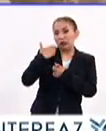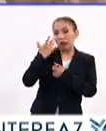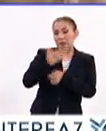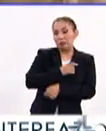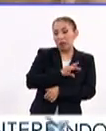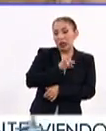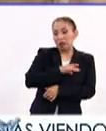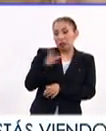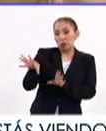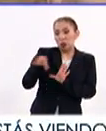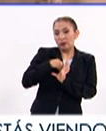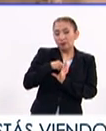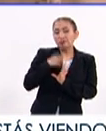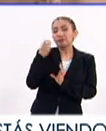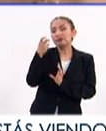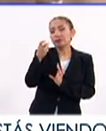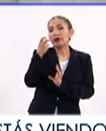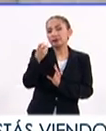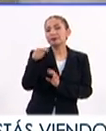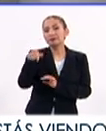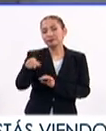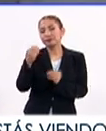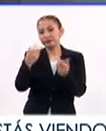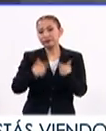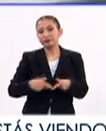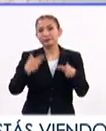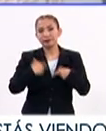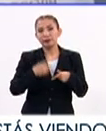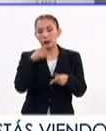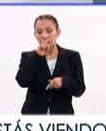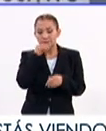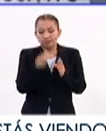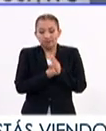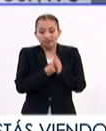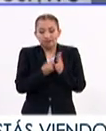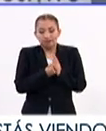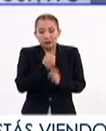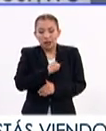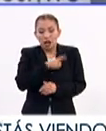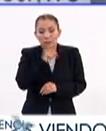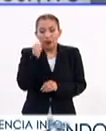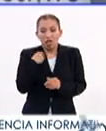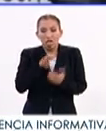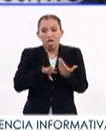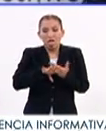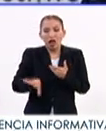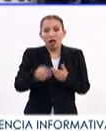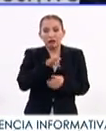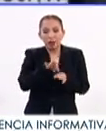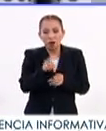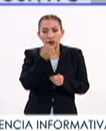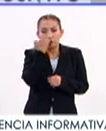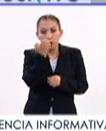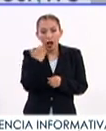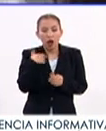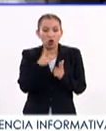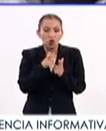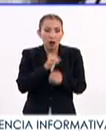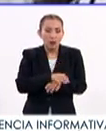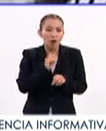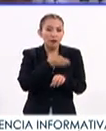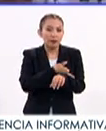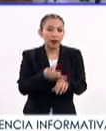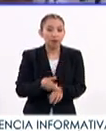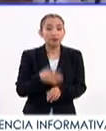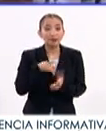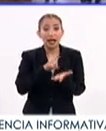el temor de ser contagiado. Es por estos motivos que muchas personas ocultan su estado de salud para evitar rechazo en el trabajo, escuela, grupo de amigos o